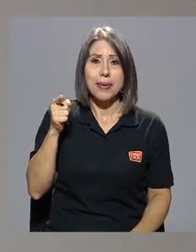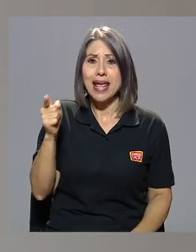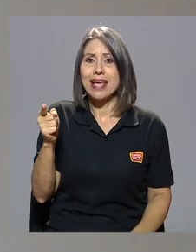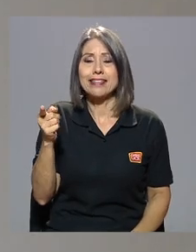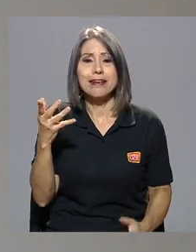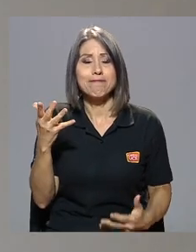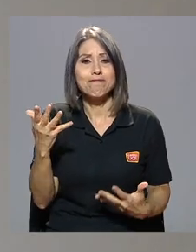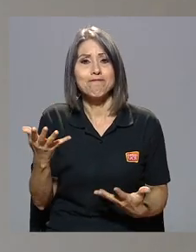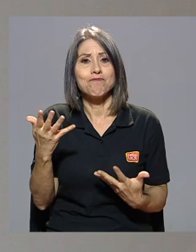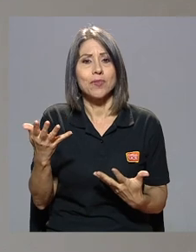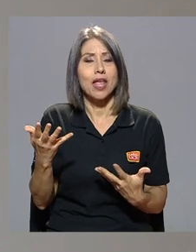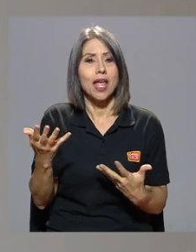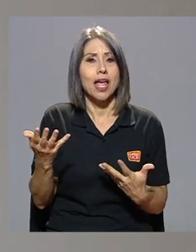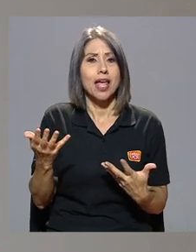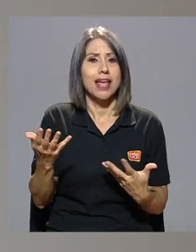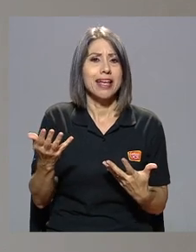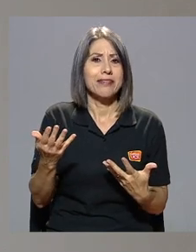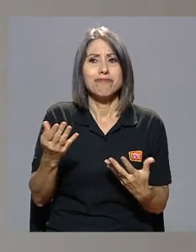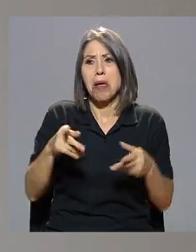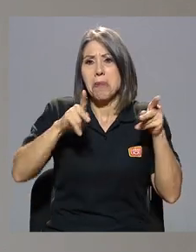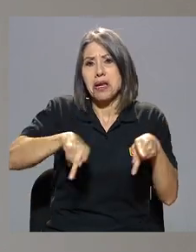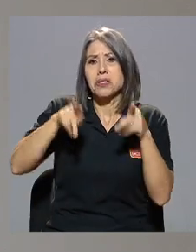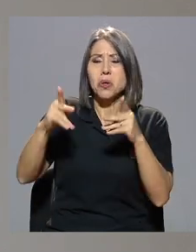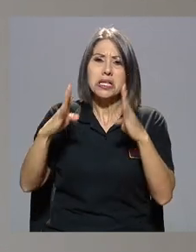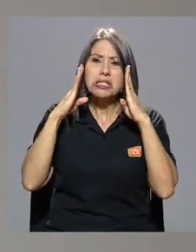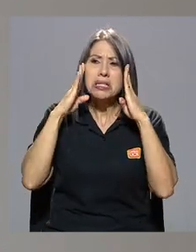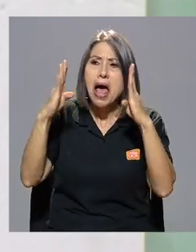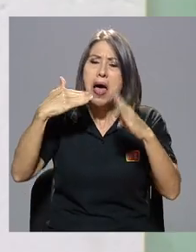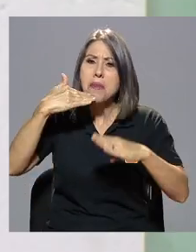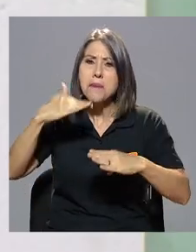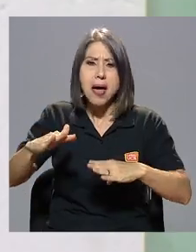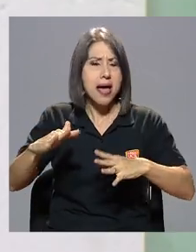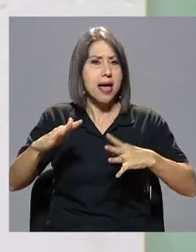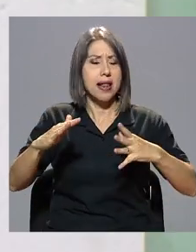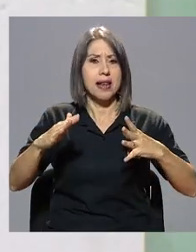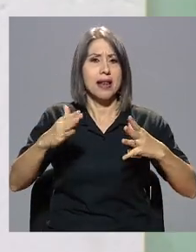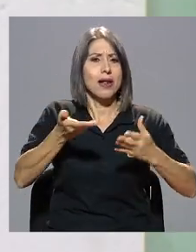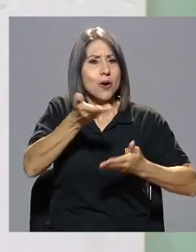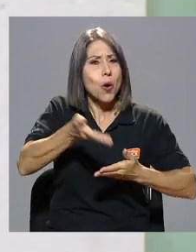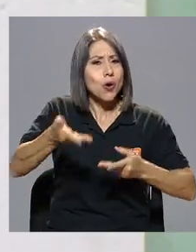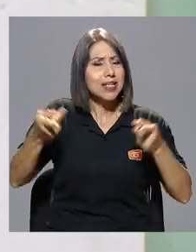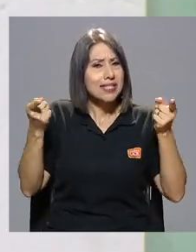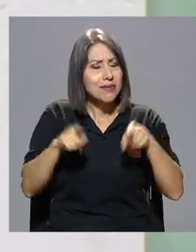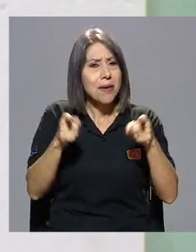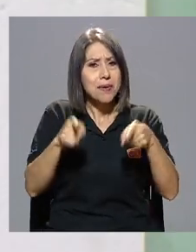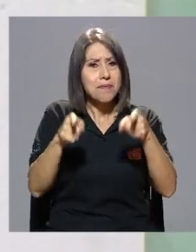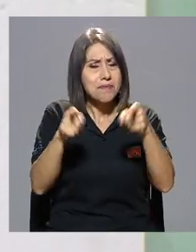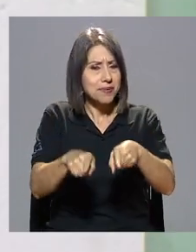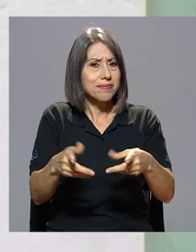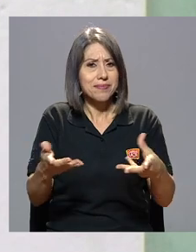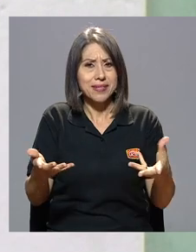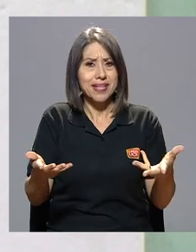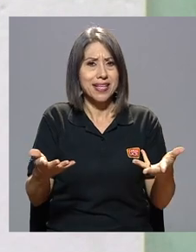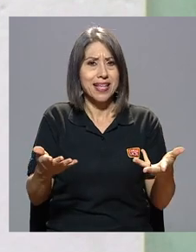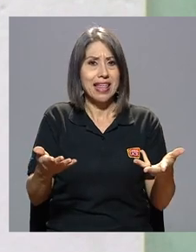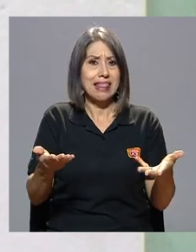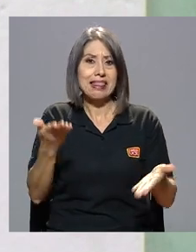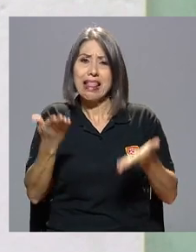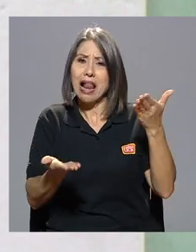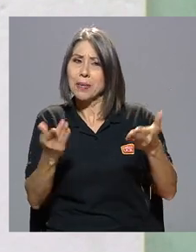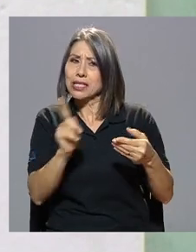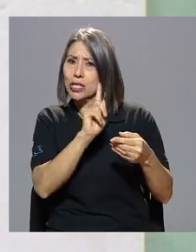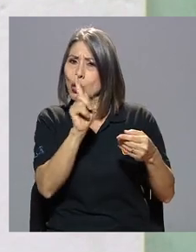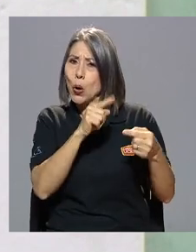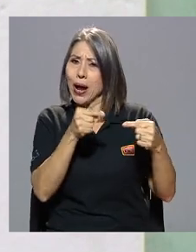malos tratos y cosas que se daban a veces no tanto